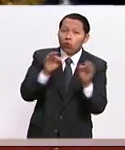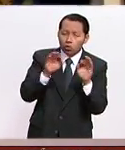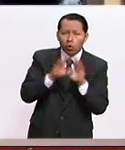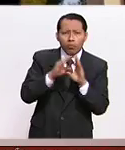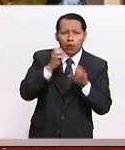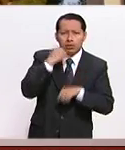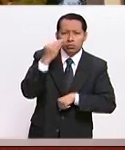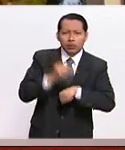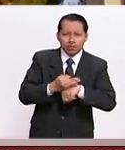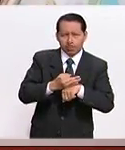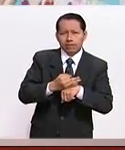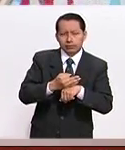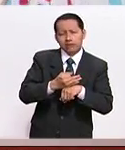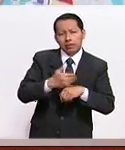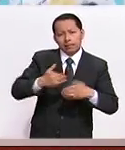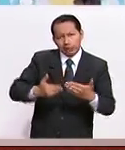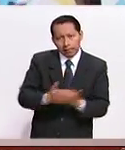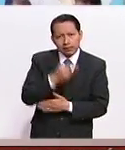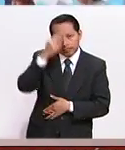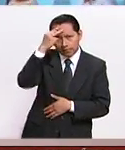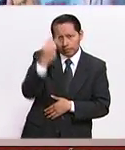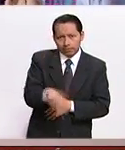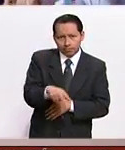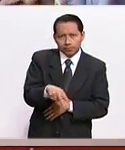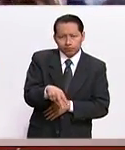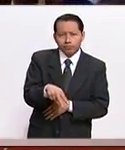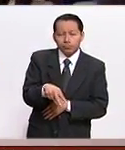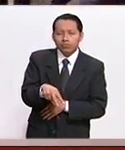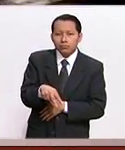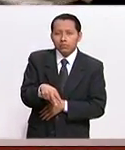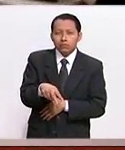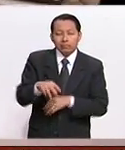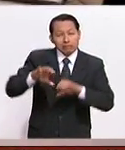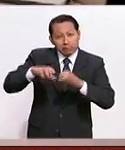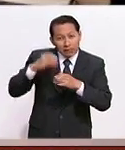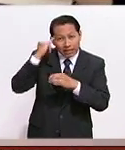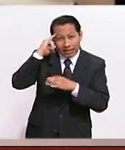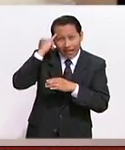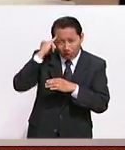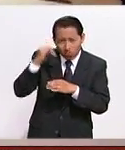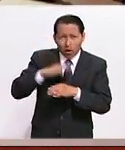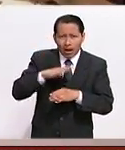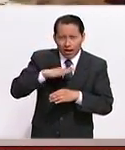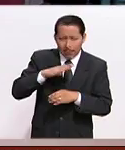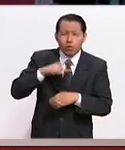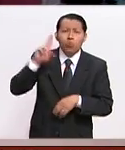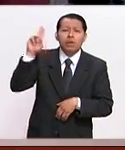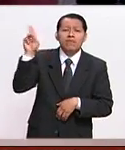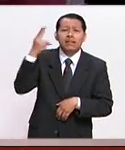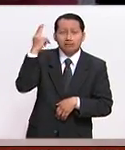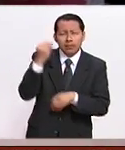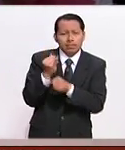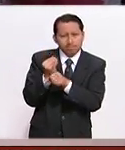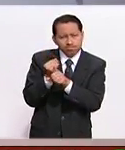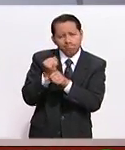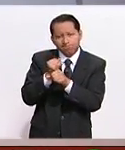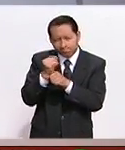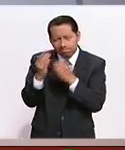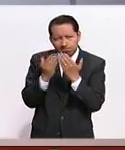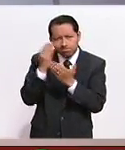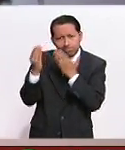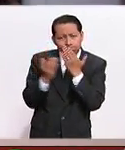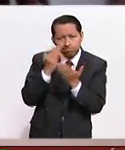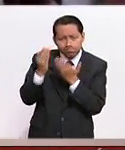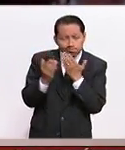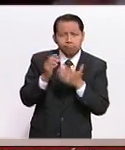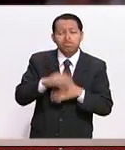estudiantes de nacionalidad mexicana, específicamente indígenas que estuvieran realizando estudios universitarios. Y